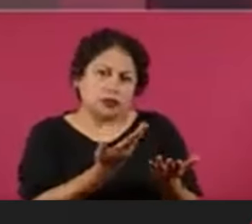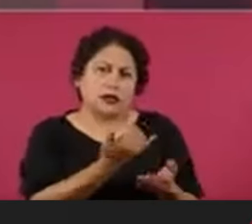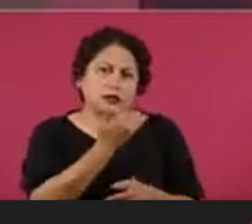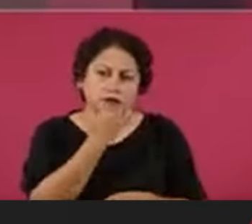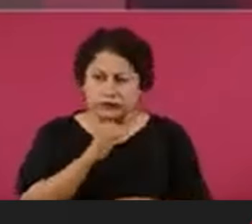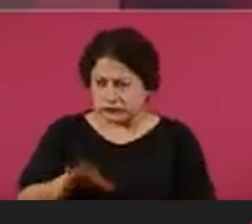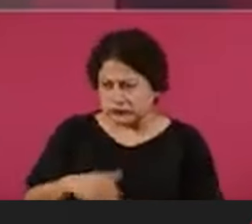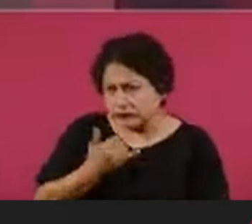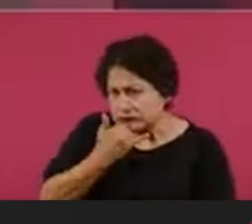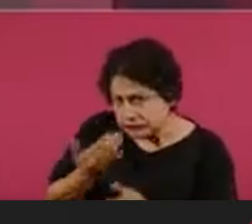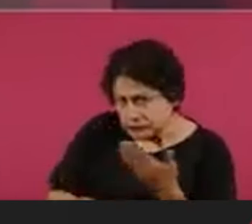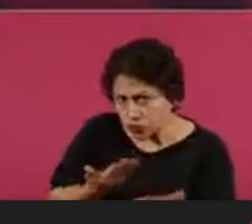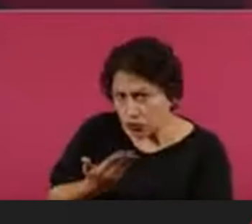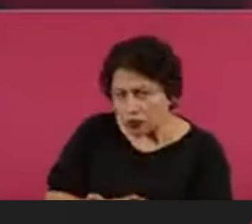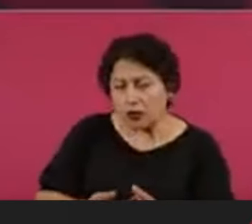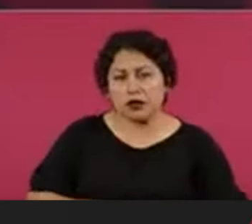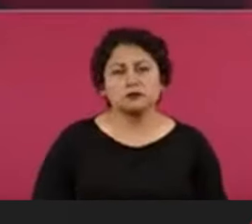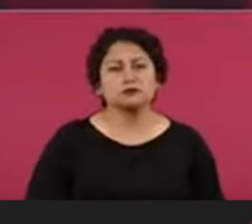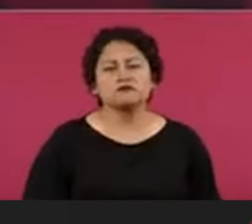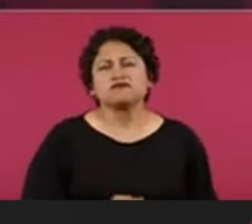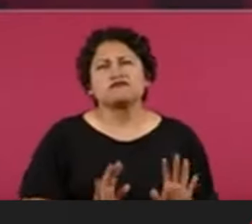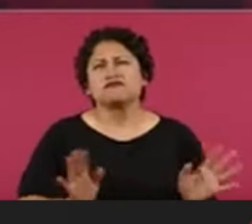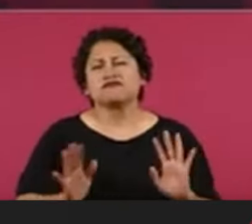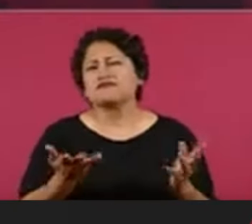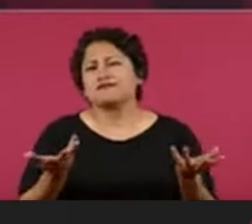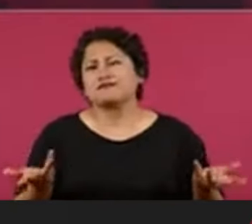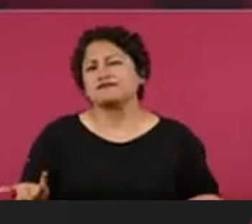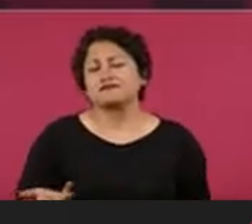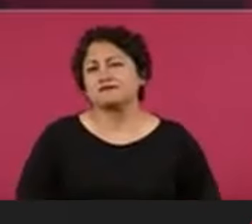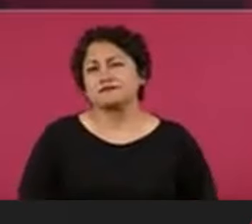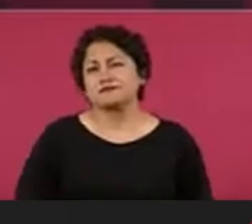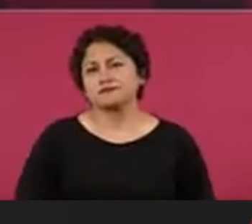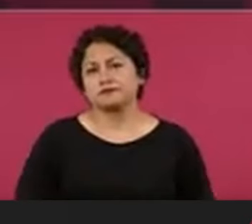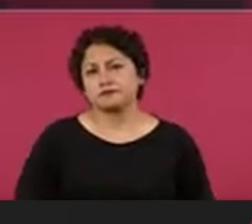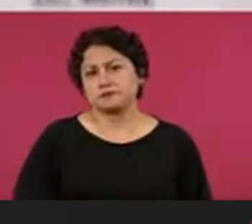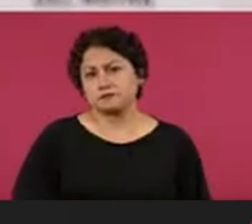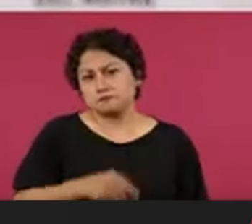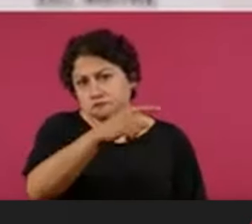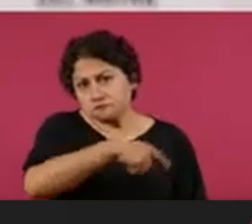ellos